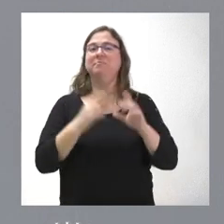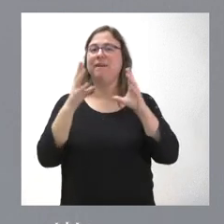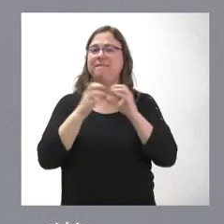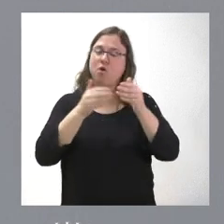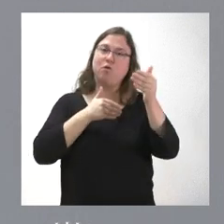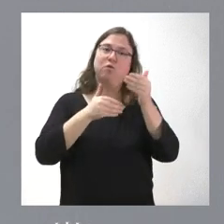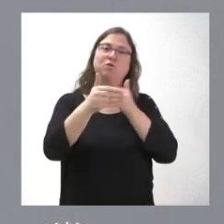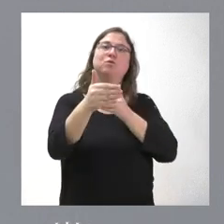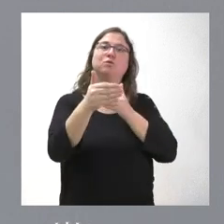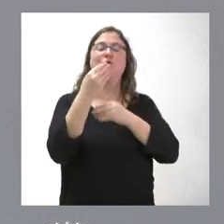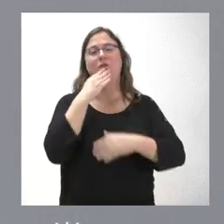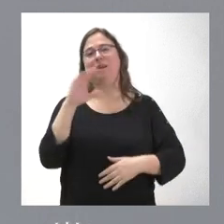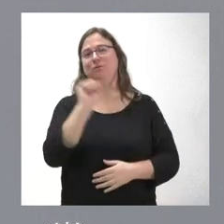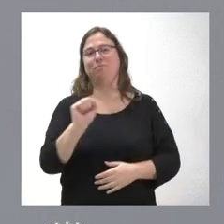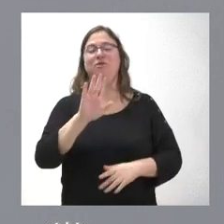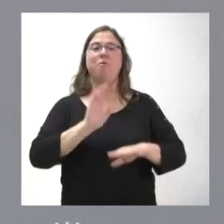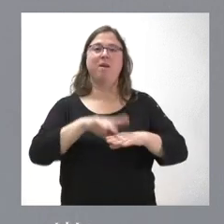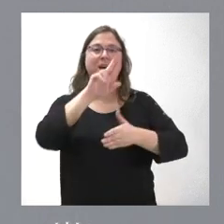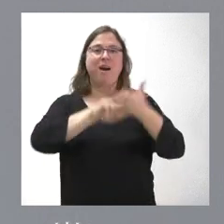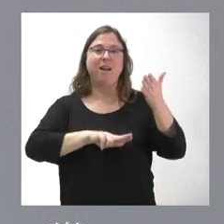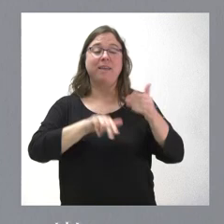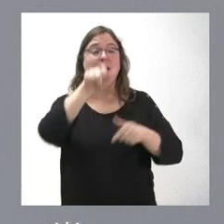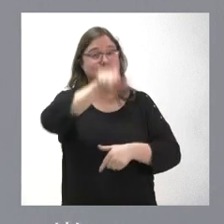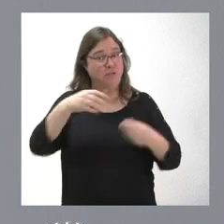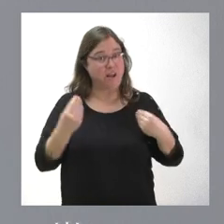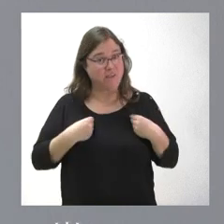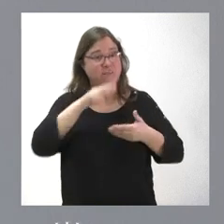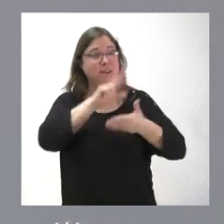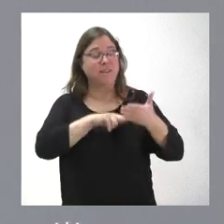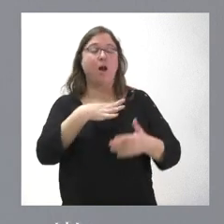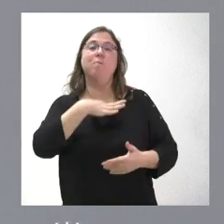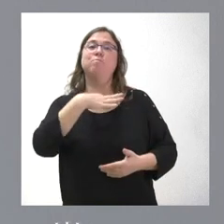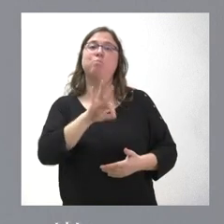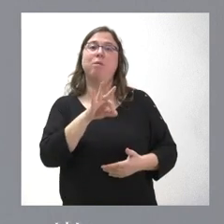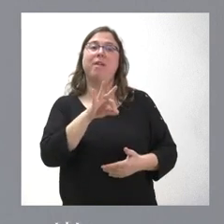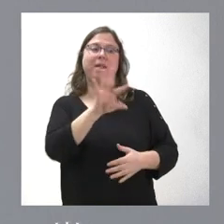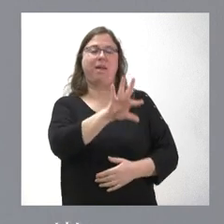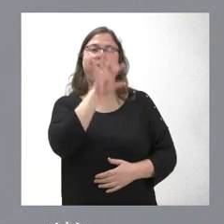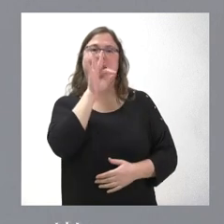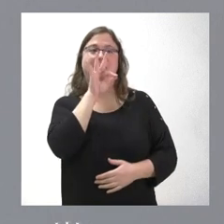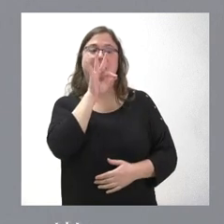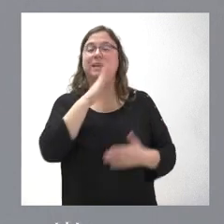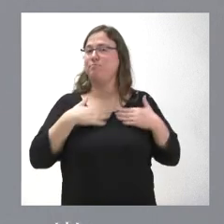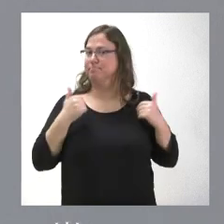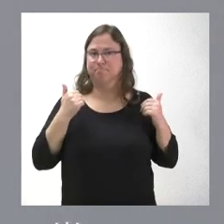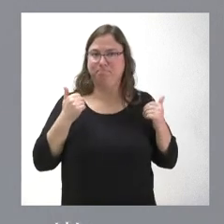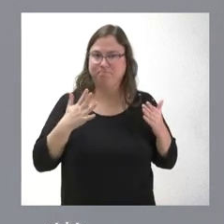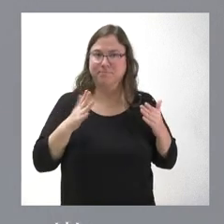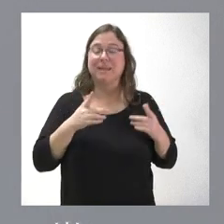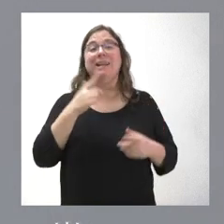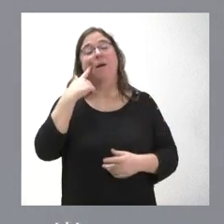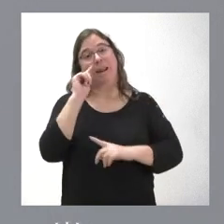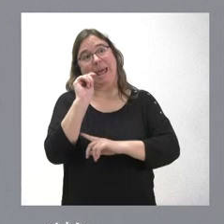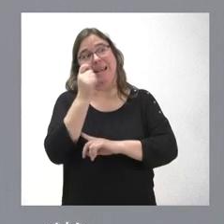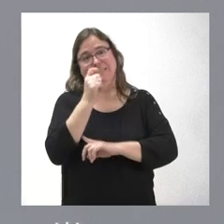futuro estupendo para Galicia y que sean los ciudadanos de Galicia quienes tienen esta posibilidad de elegir los que elijan y que acierten